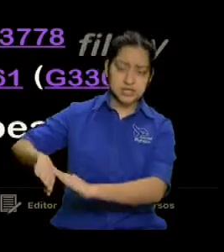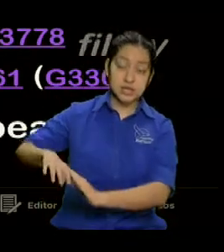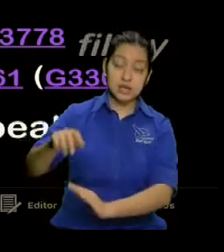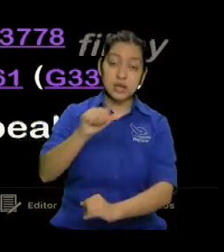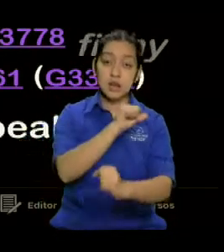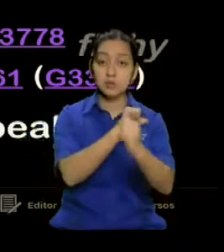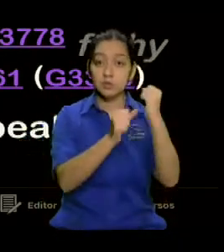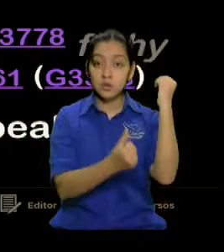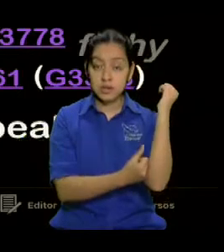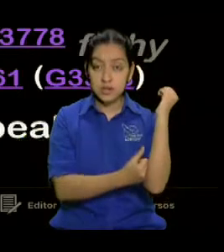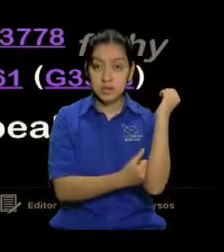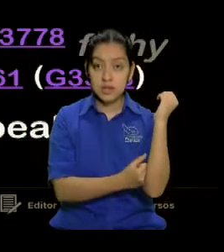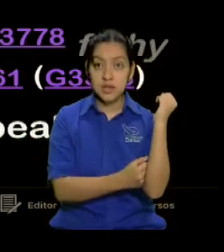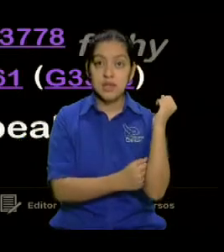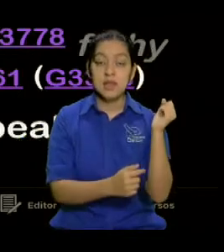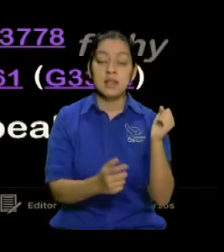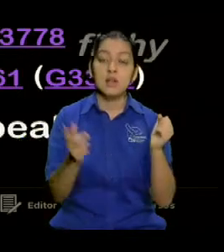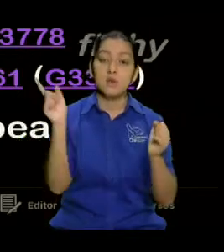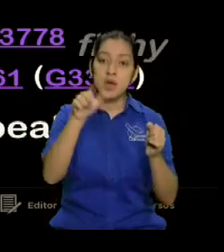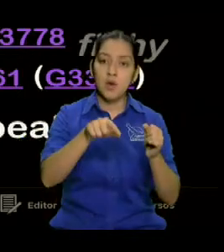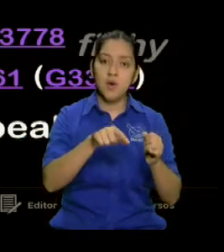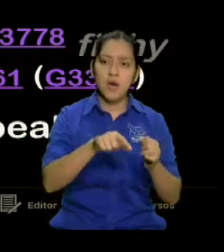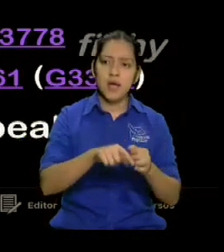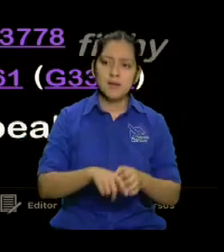empiezan a blasfemar de las majestades angélicas.